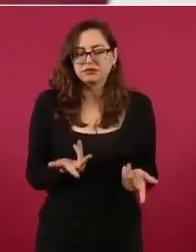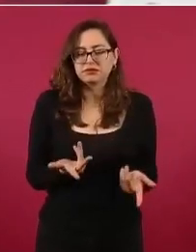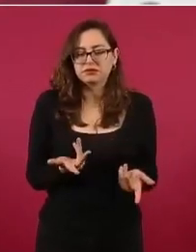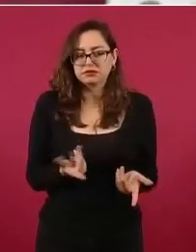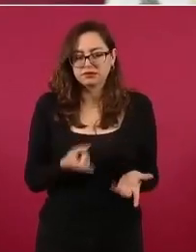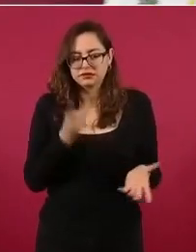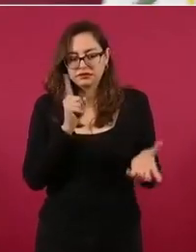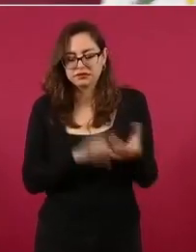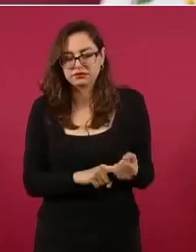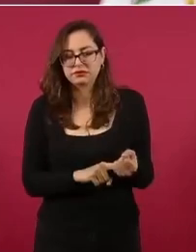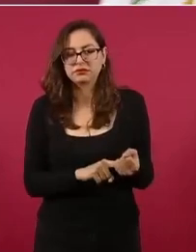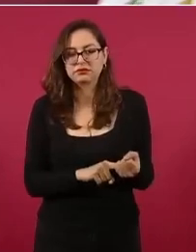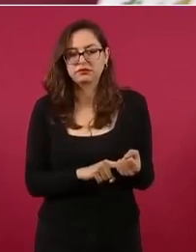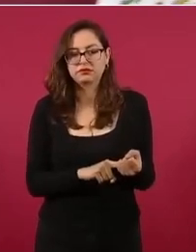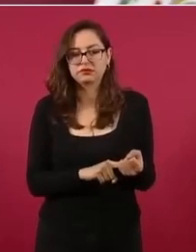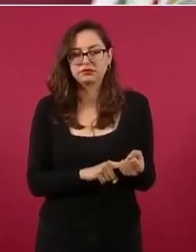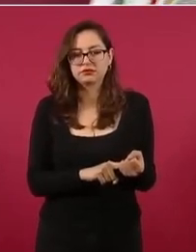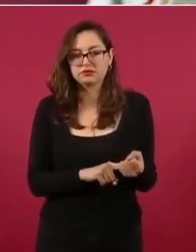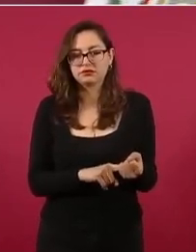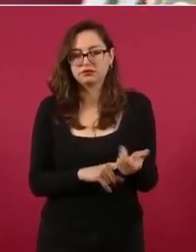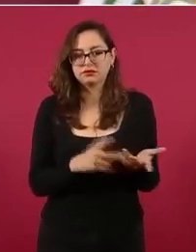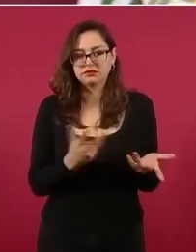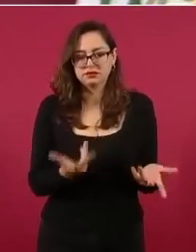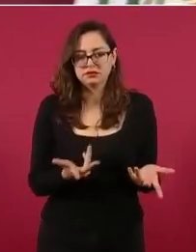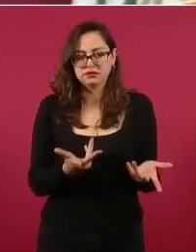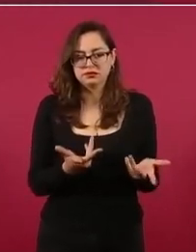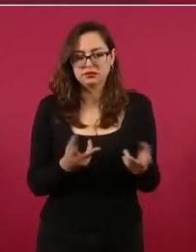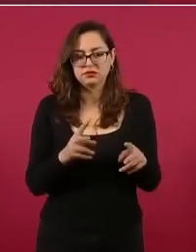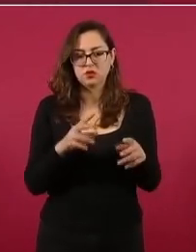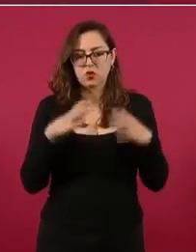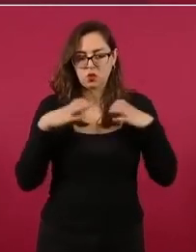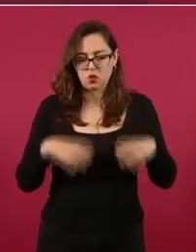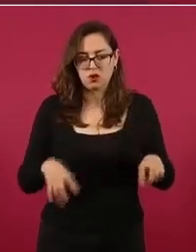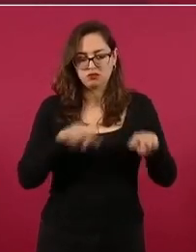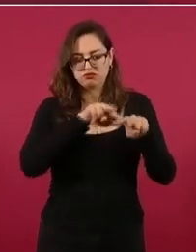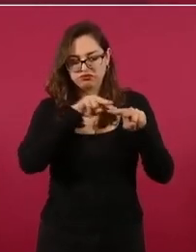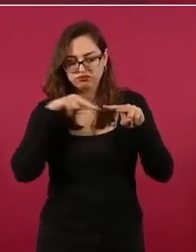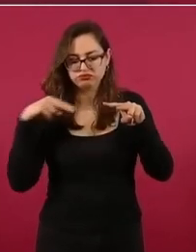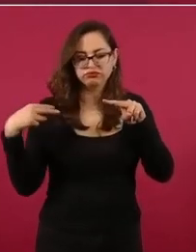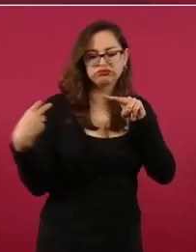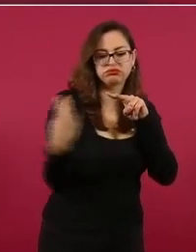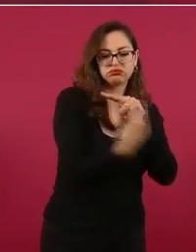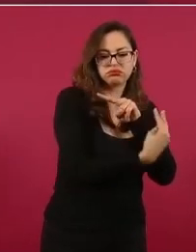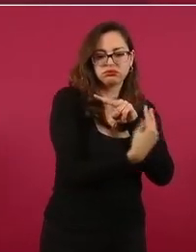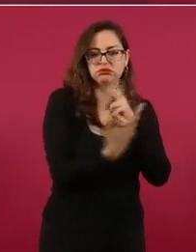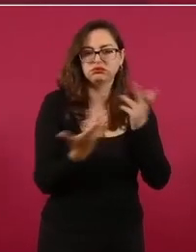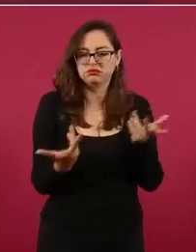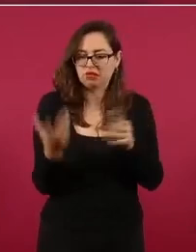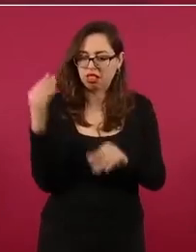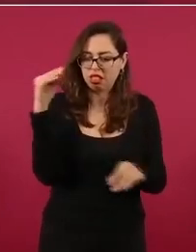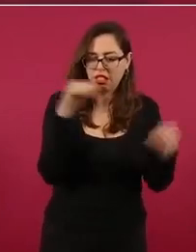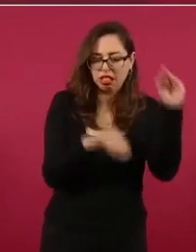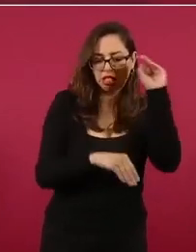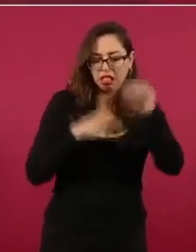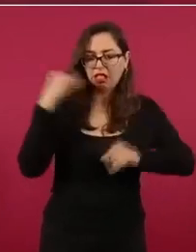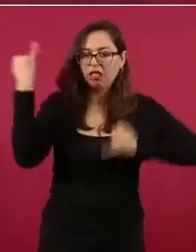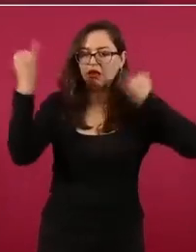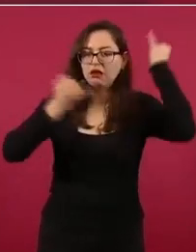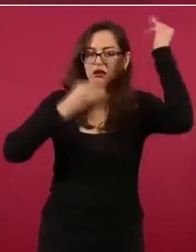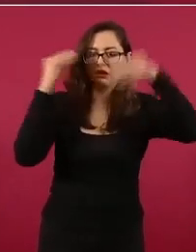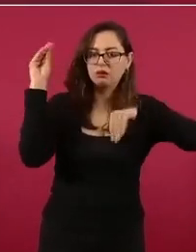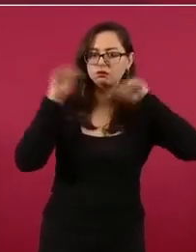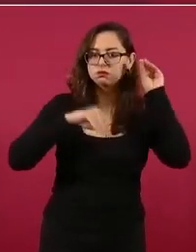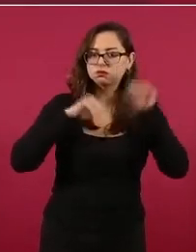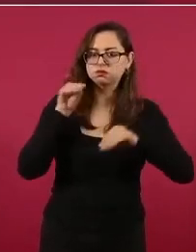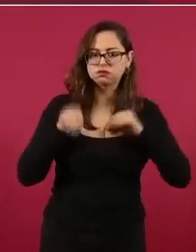hubo una autopsia, se estaba señalando de que la causa